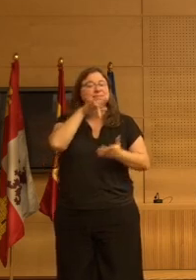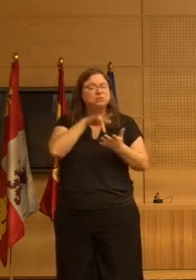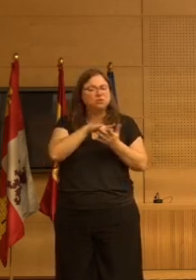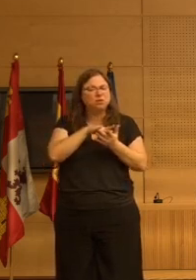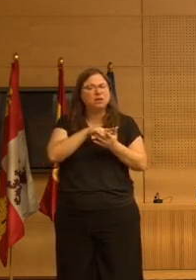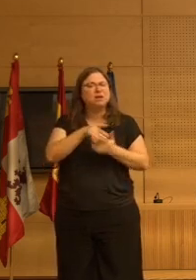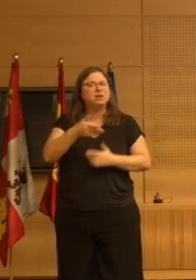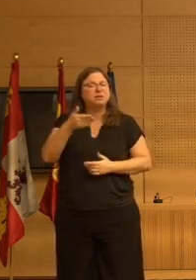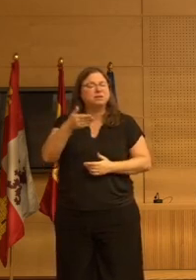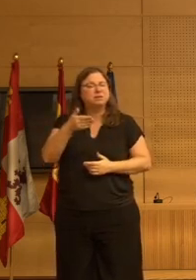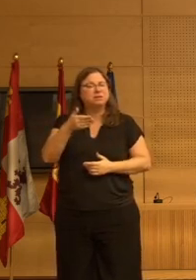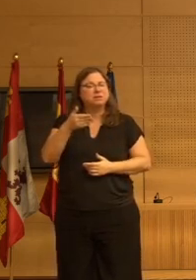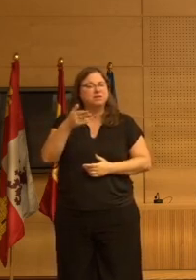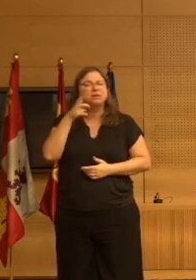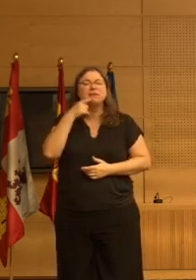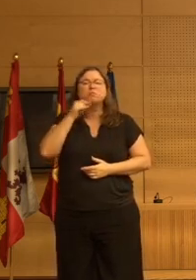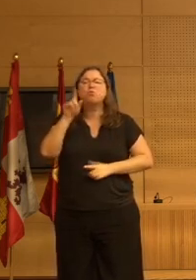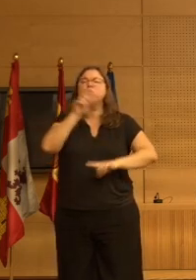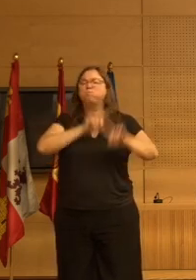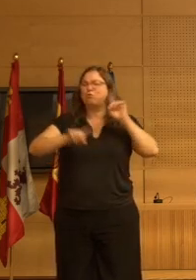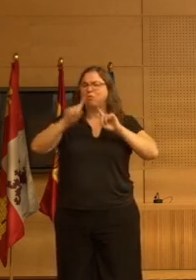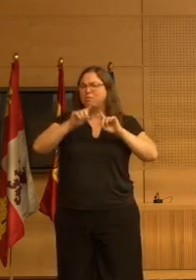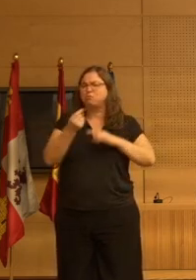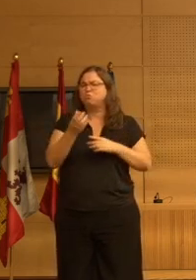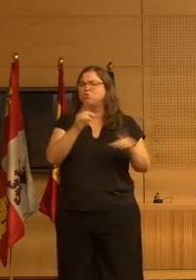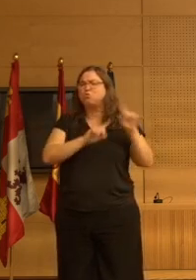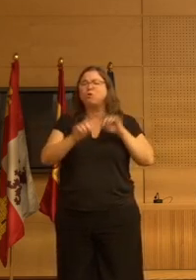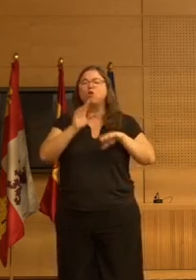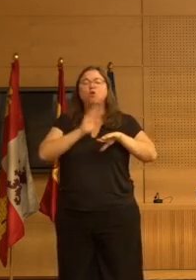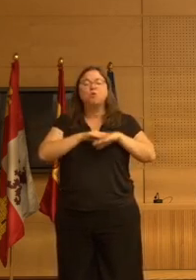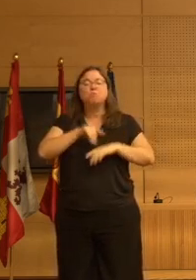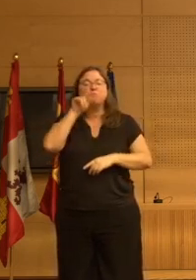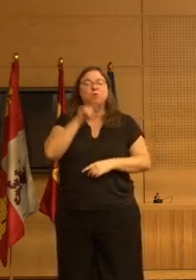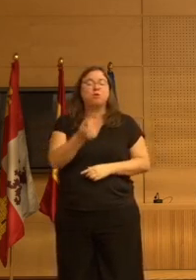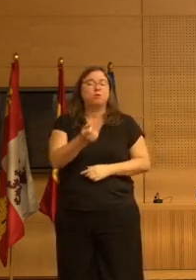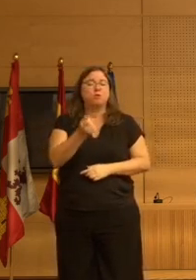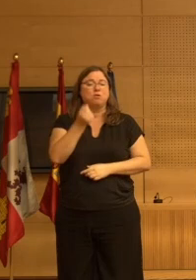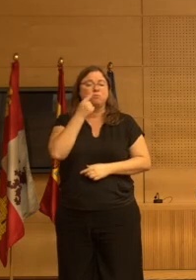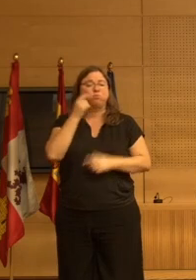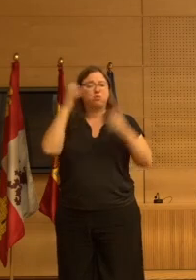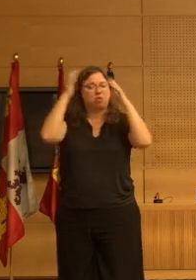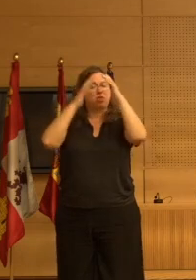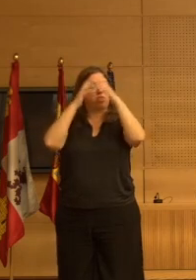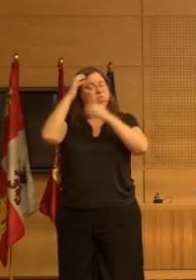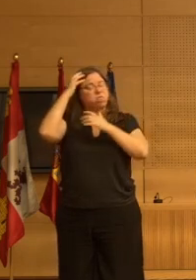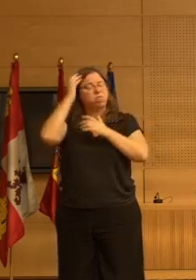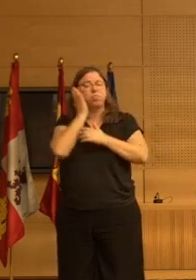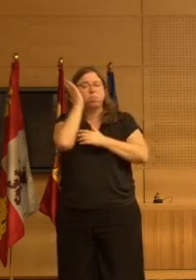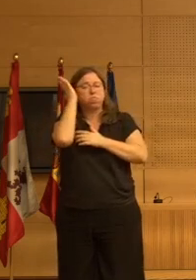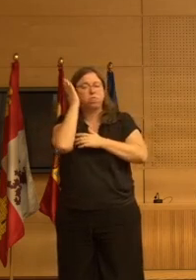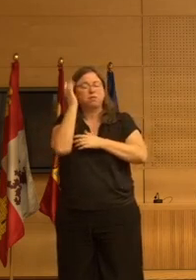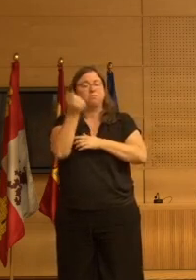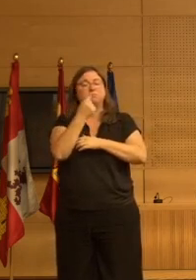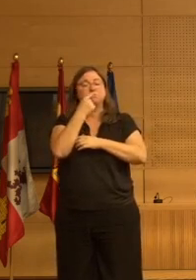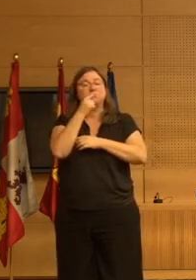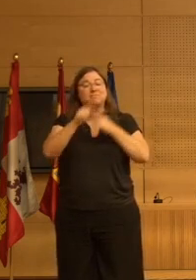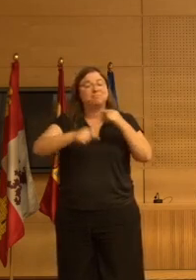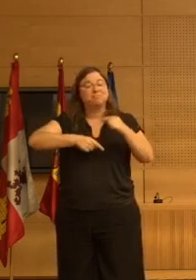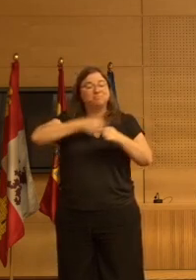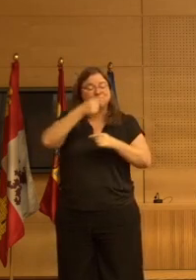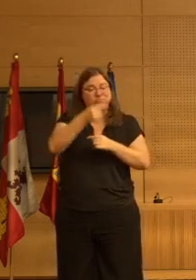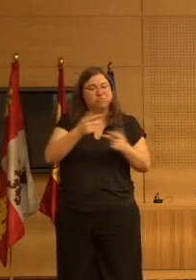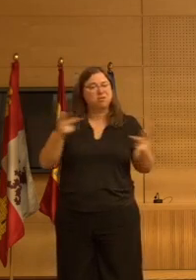muy preocupante porque los neuroelépticos si se administran a personas dementes tienen serios efectos